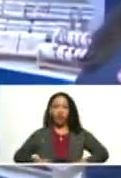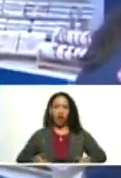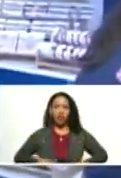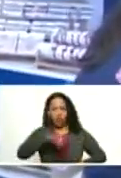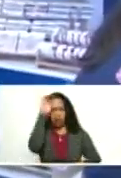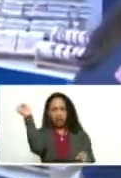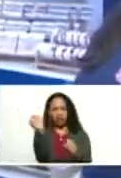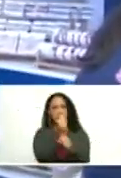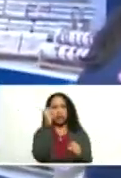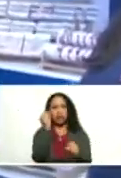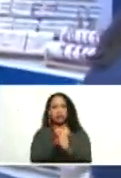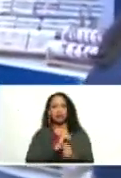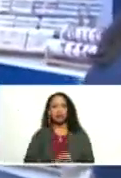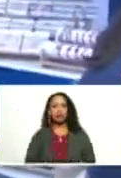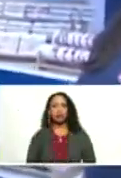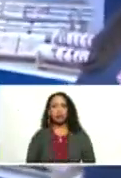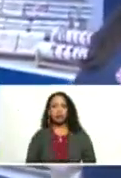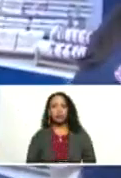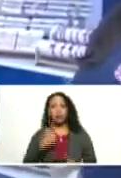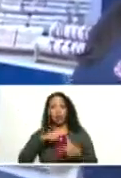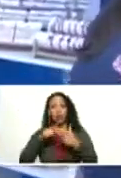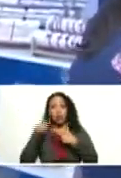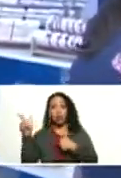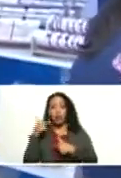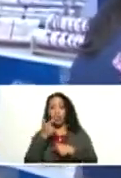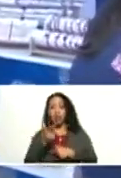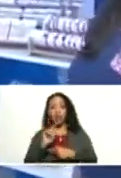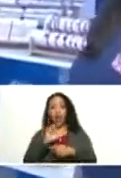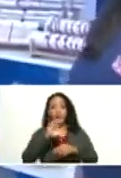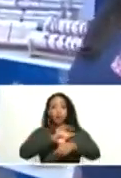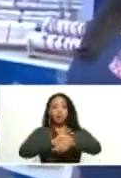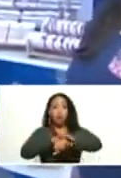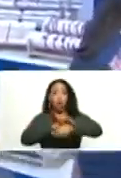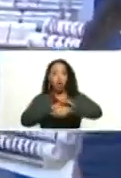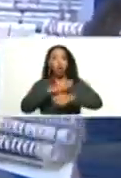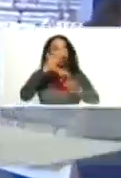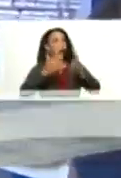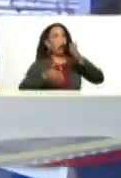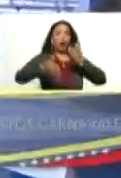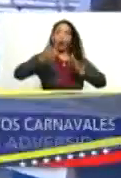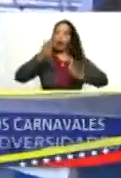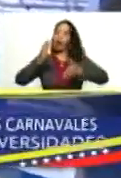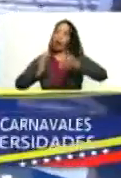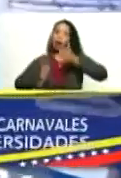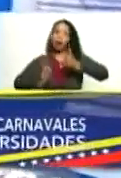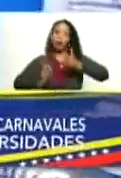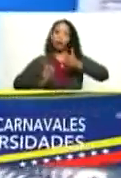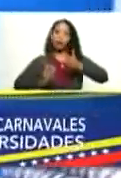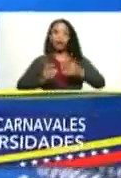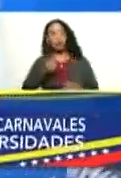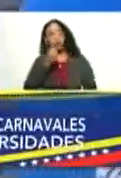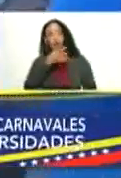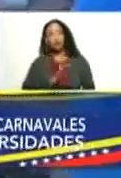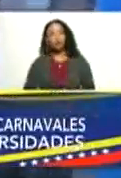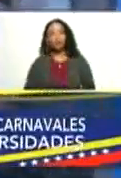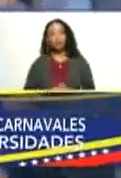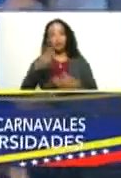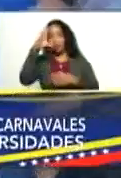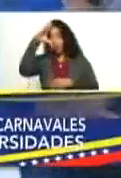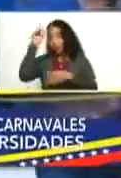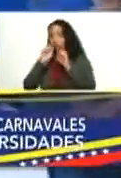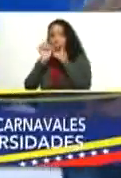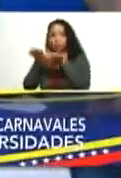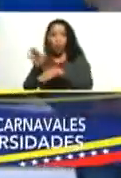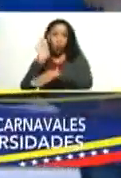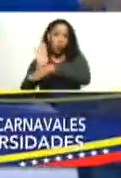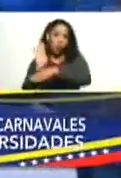tanto trabajo, entonces van a acusar que estas pulseras son robots artificiales. Bueno, que Dios me las bendiga y